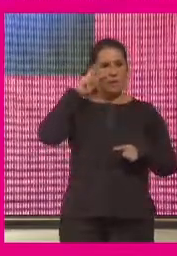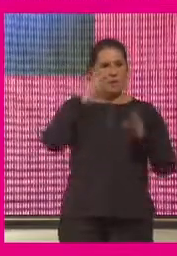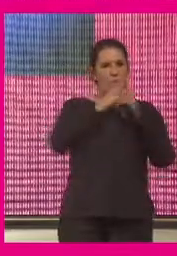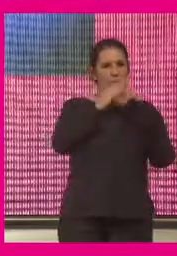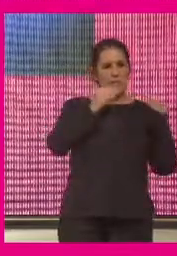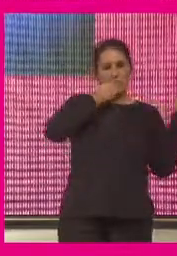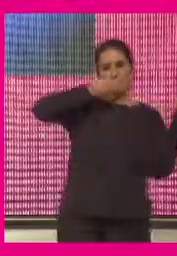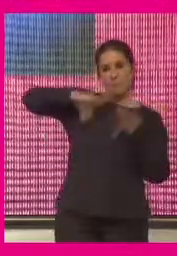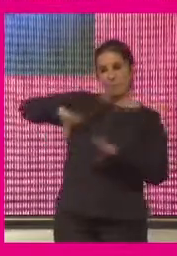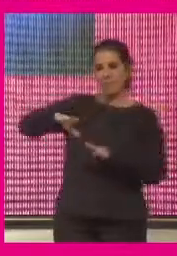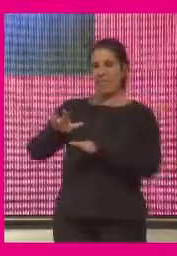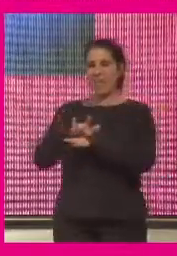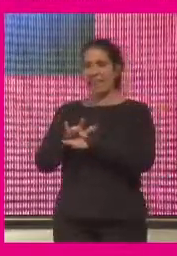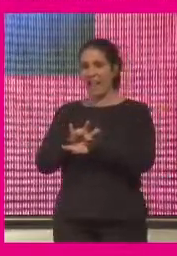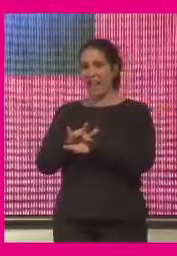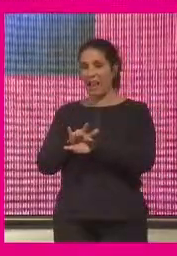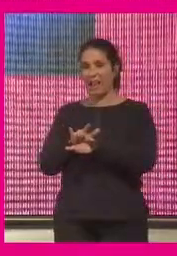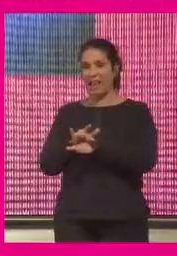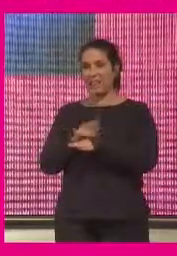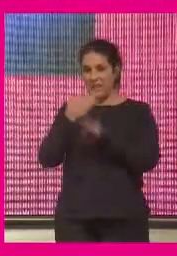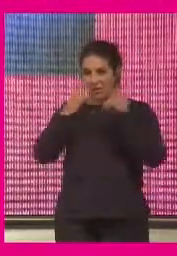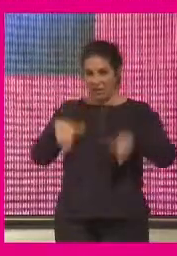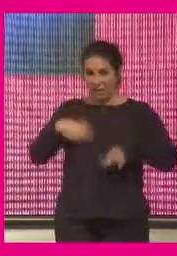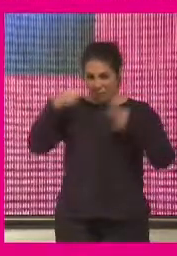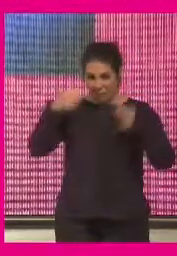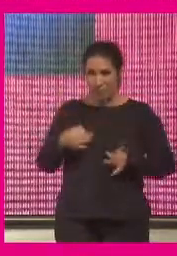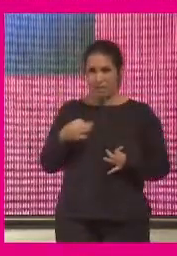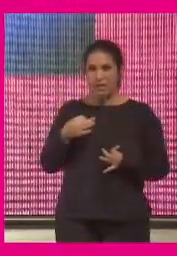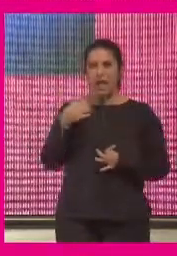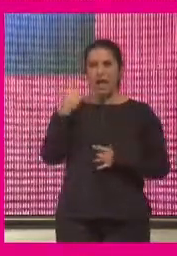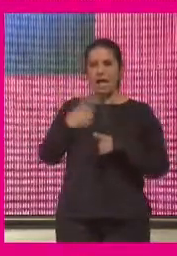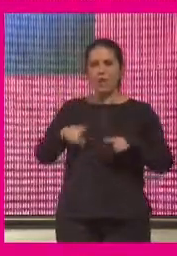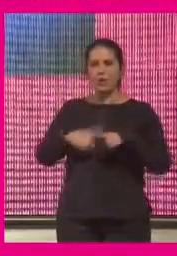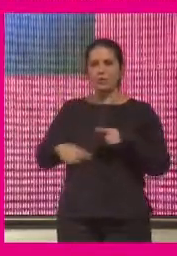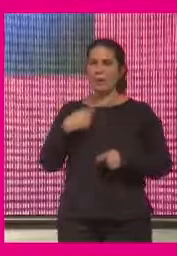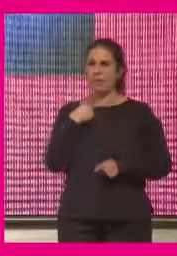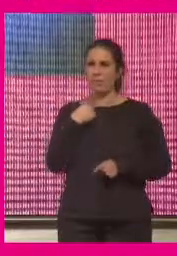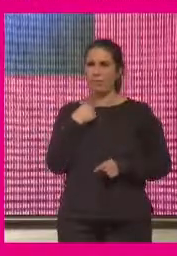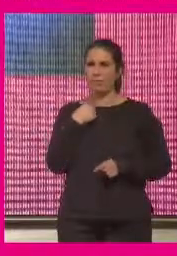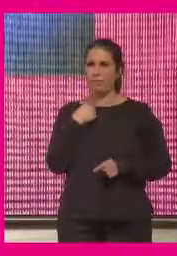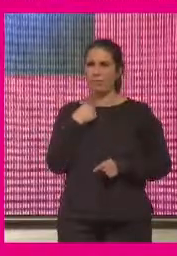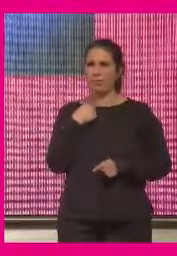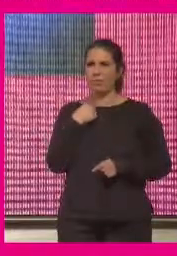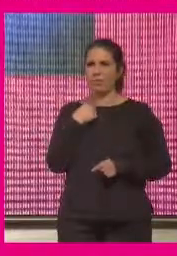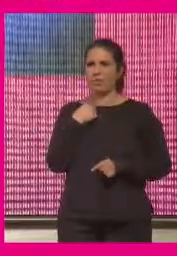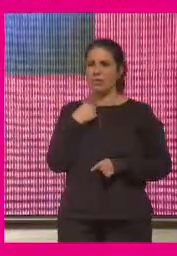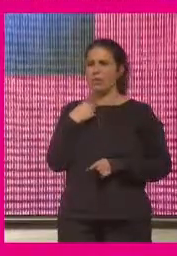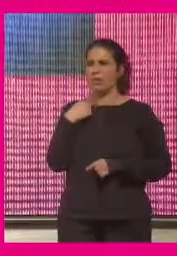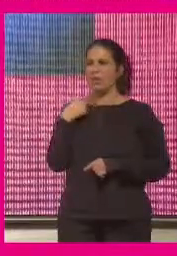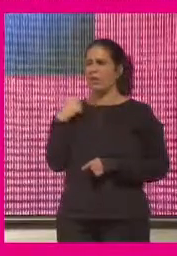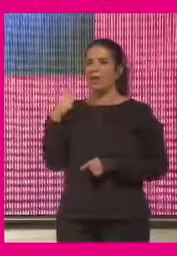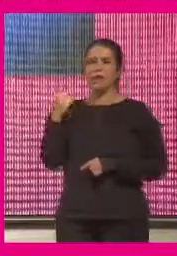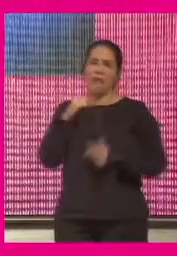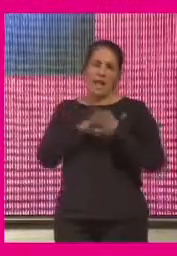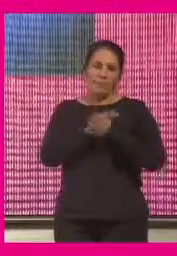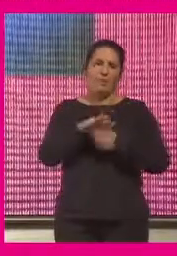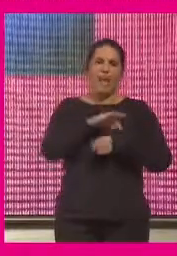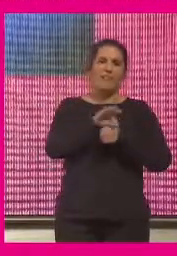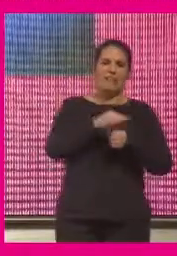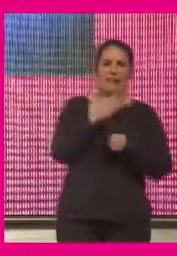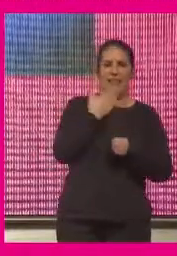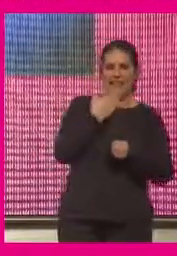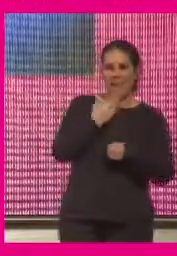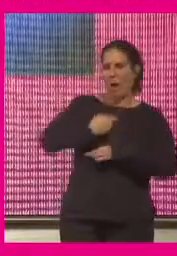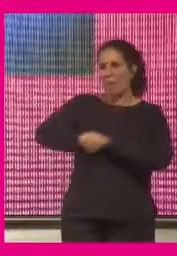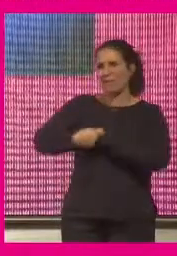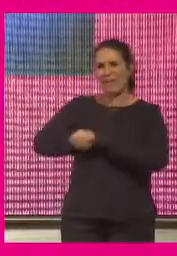por una experiencia digital hay algo que estaremos perdiendo y no me refiero a los buenos ratos de la cafetería ni a las